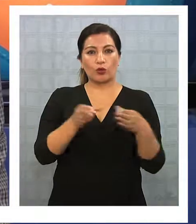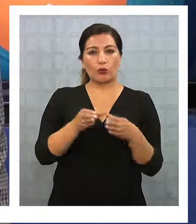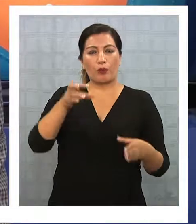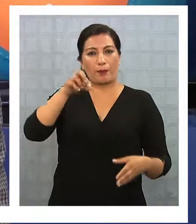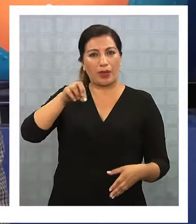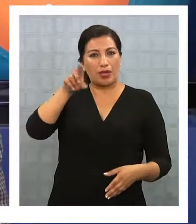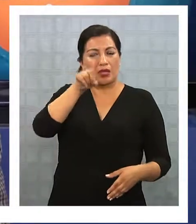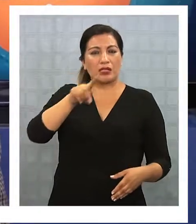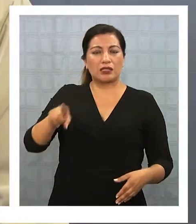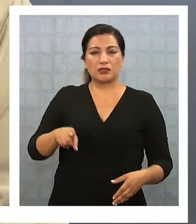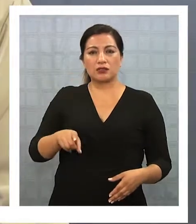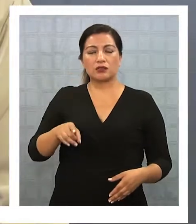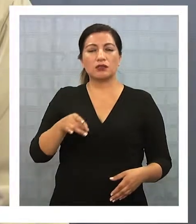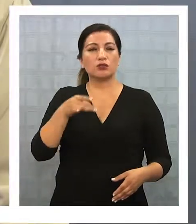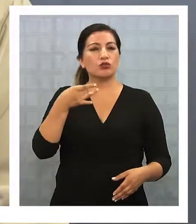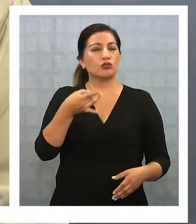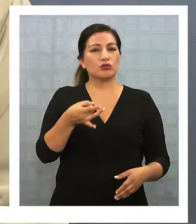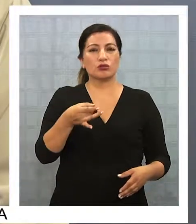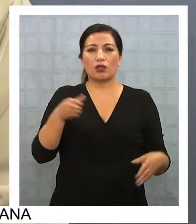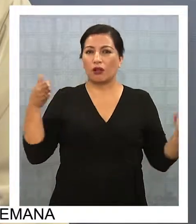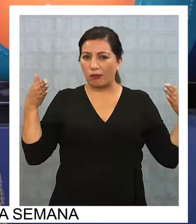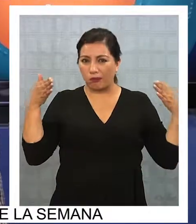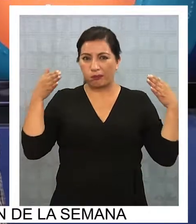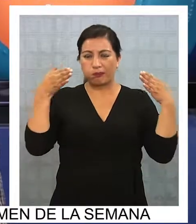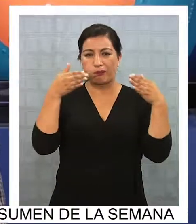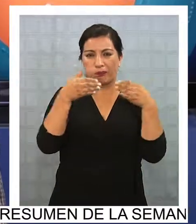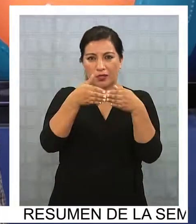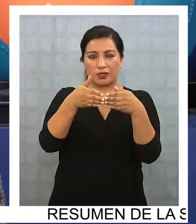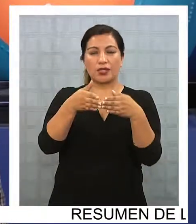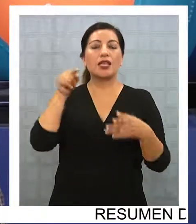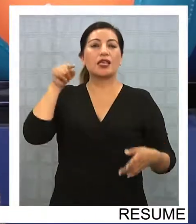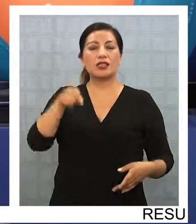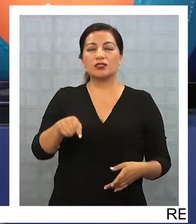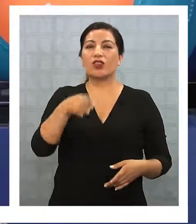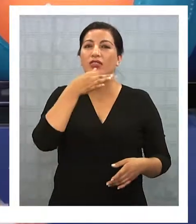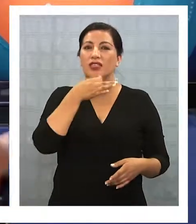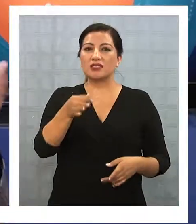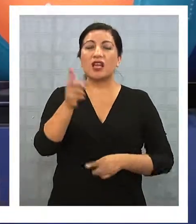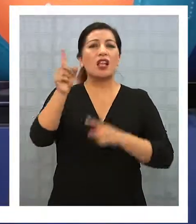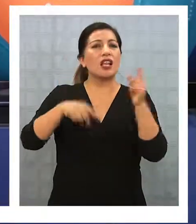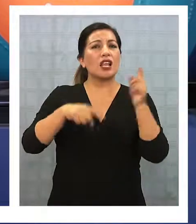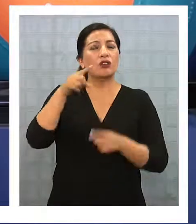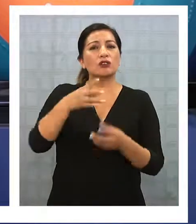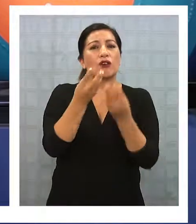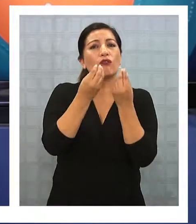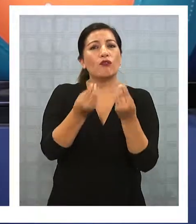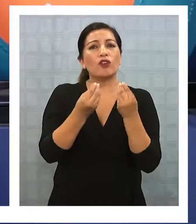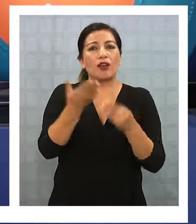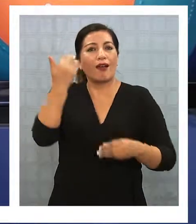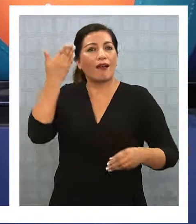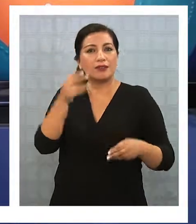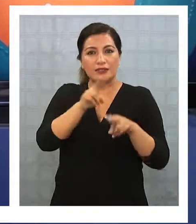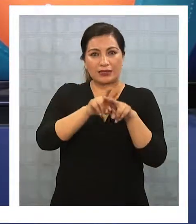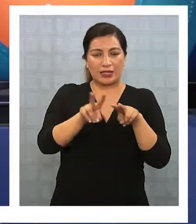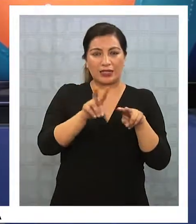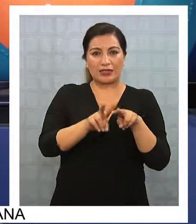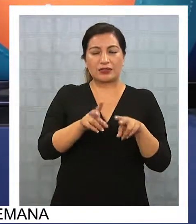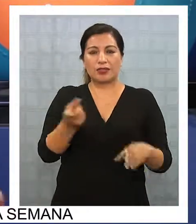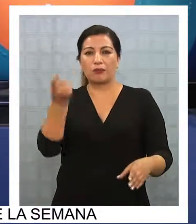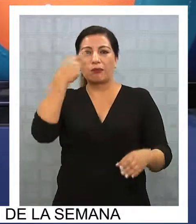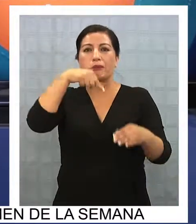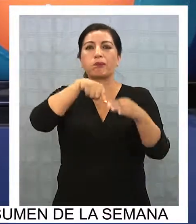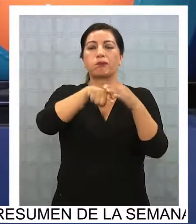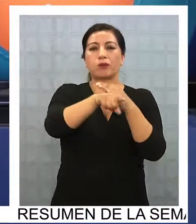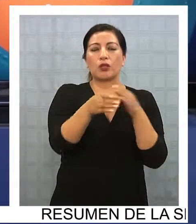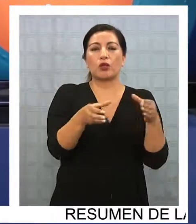súper radicalizado en una lógica casi refundacional que reniega de las cosas muy buenas que hizo el Partido Socialista al